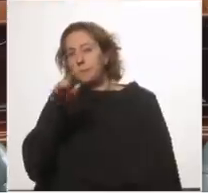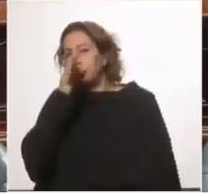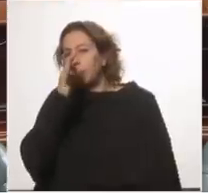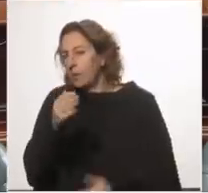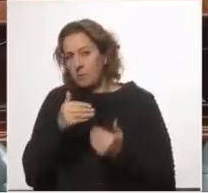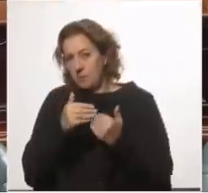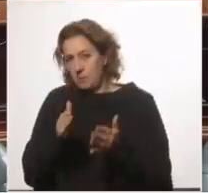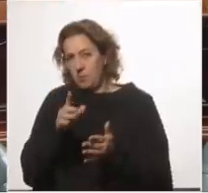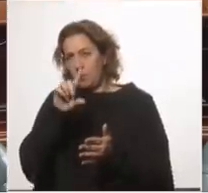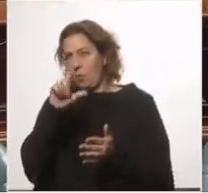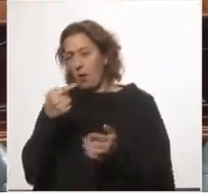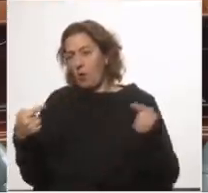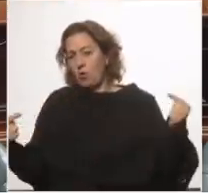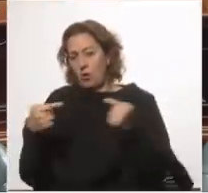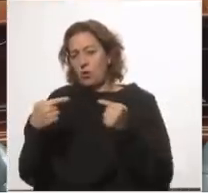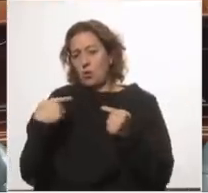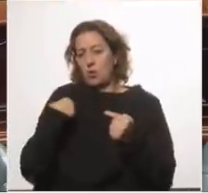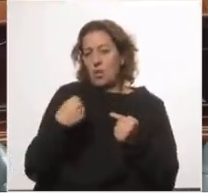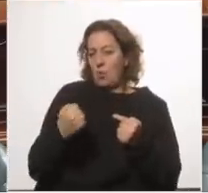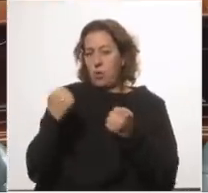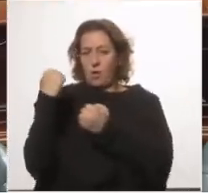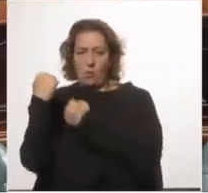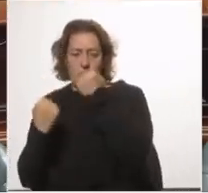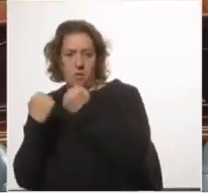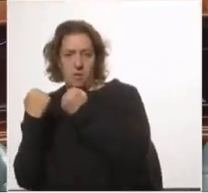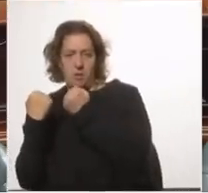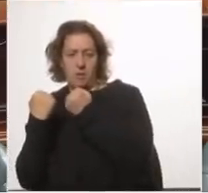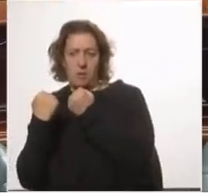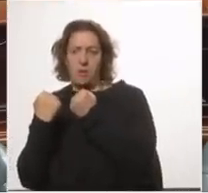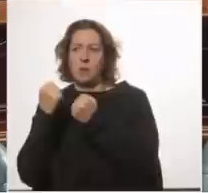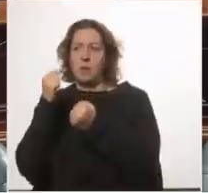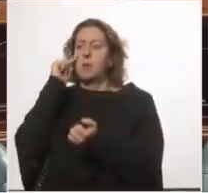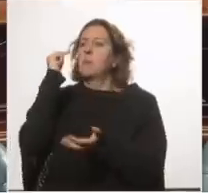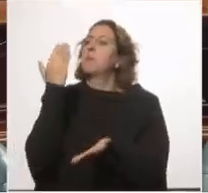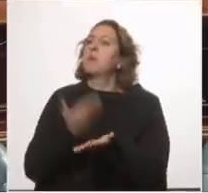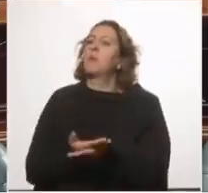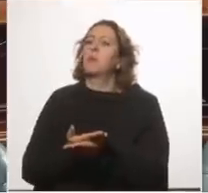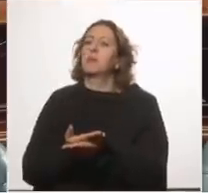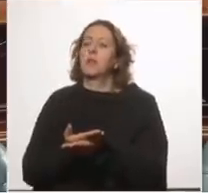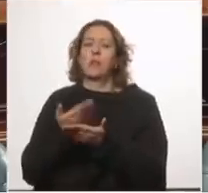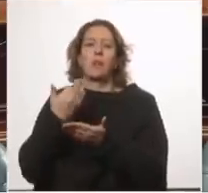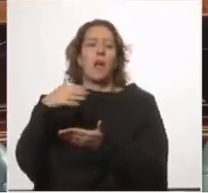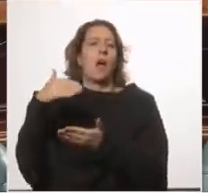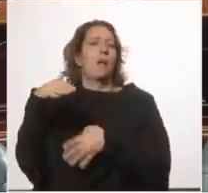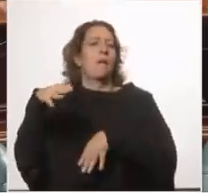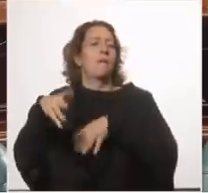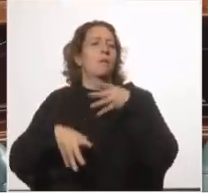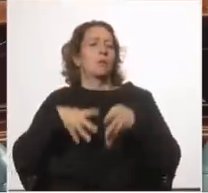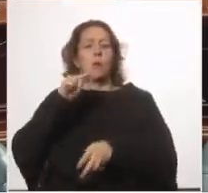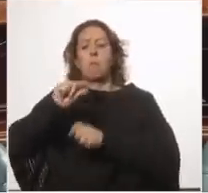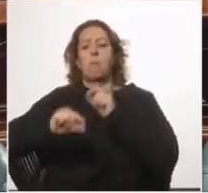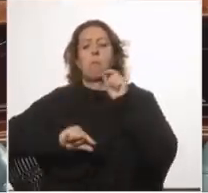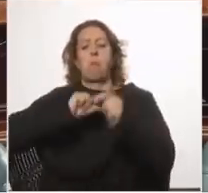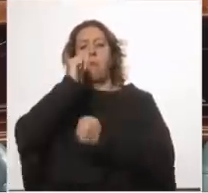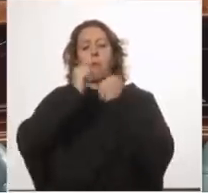que no hay contradicción entre la salud y la economía las propuestas de dejar funcionar de a poco la economía y